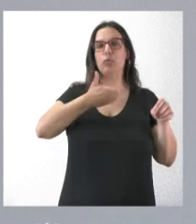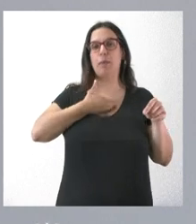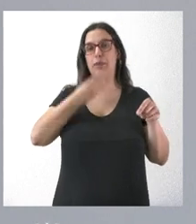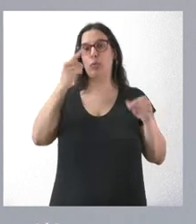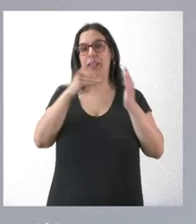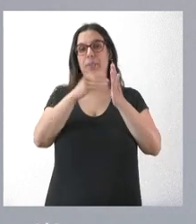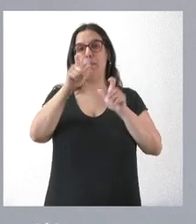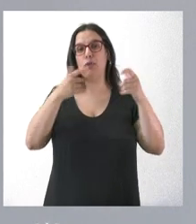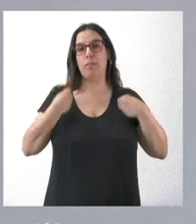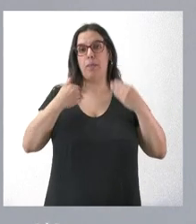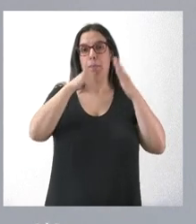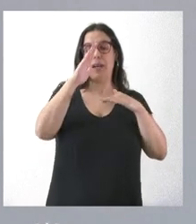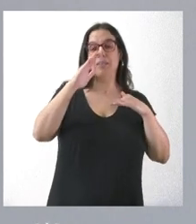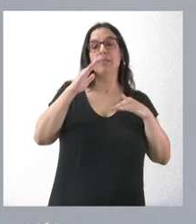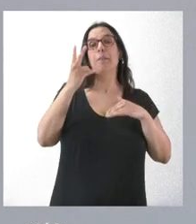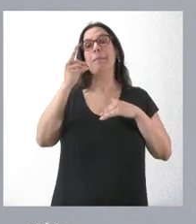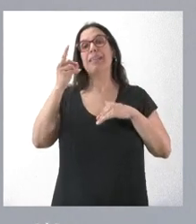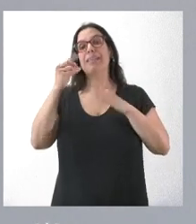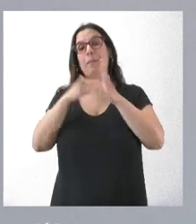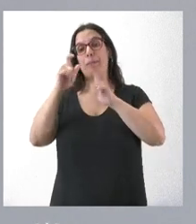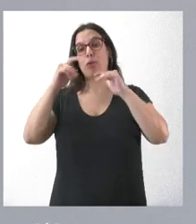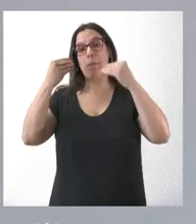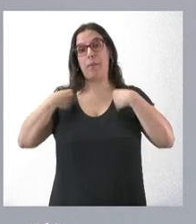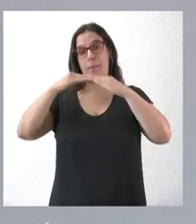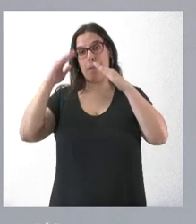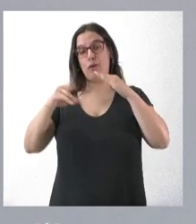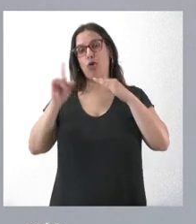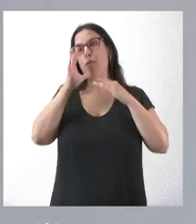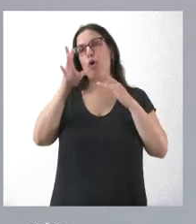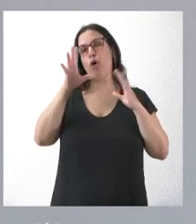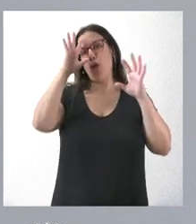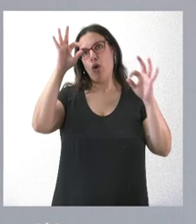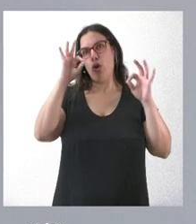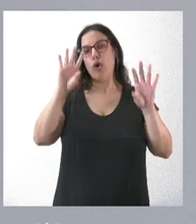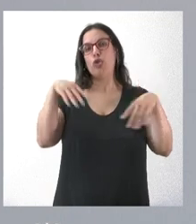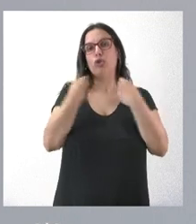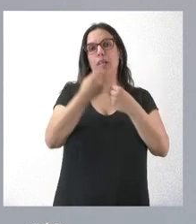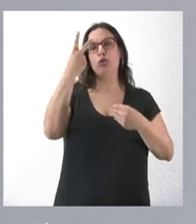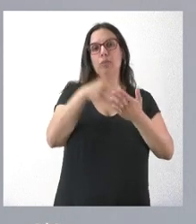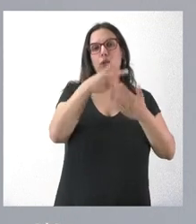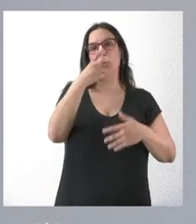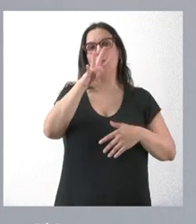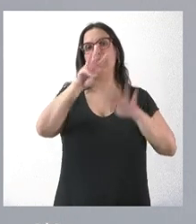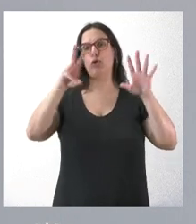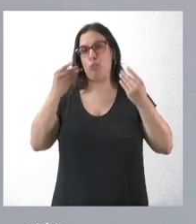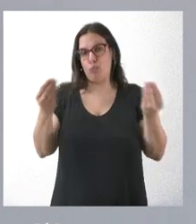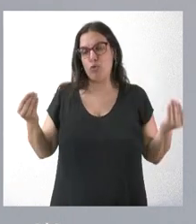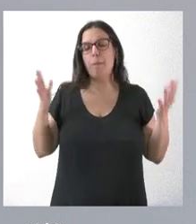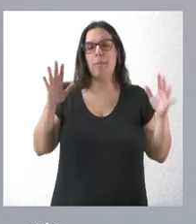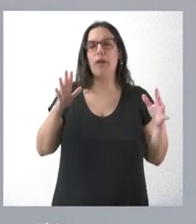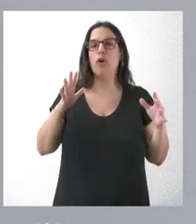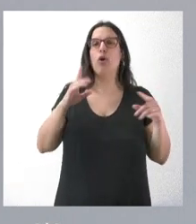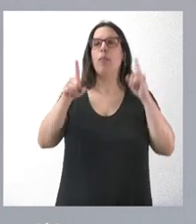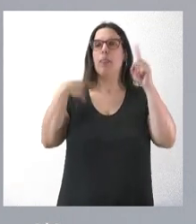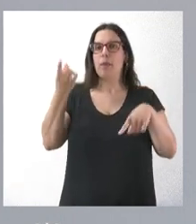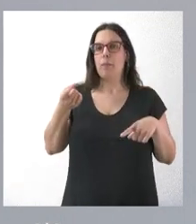más de 20.000, no los de menos de 20.000, porque son, lógicamente, hasta el total de 2.248. Pero sí que se lo podemos